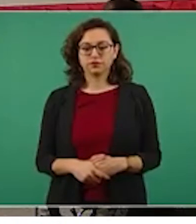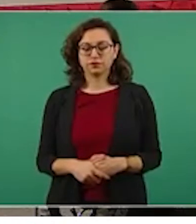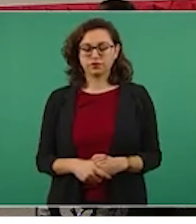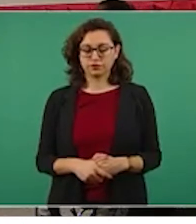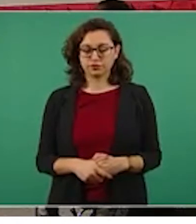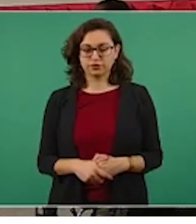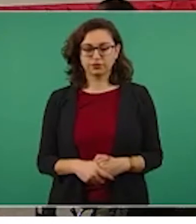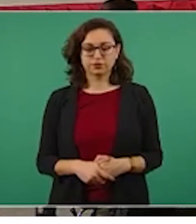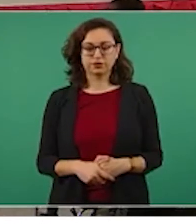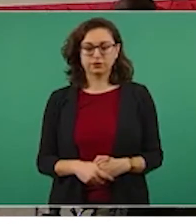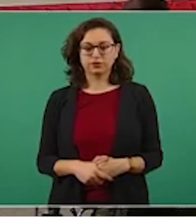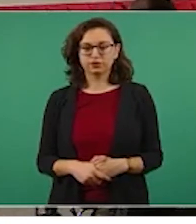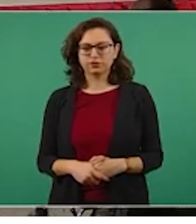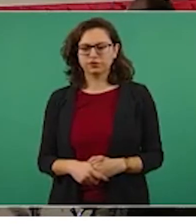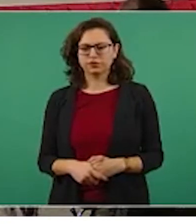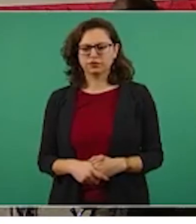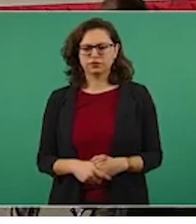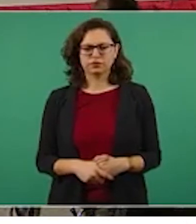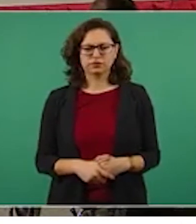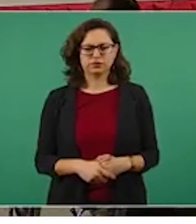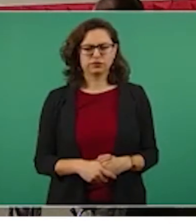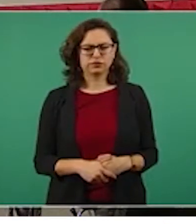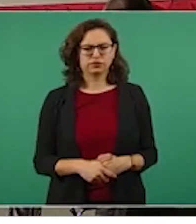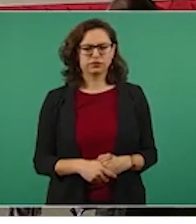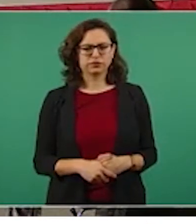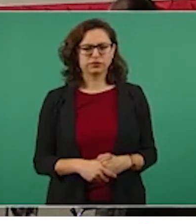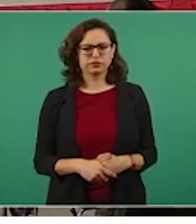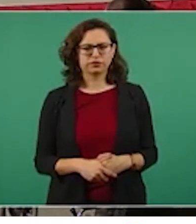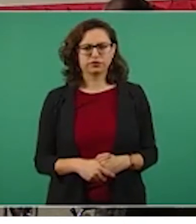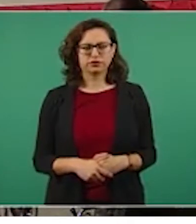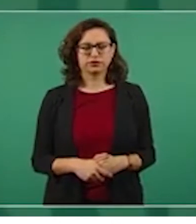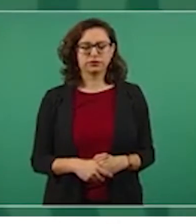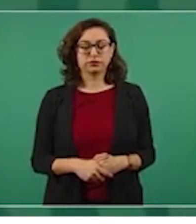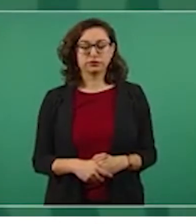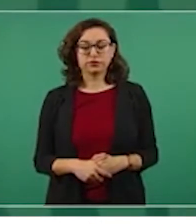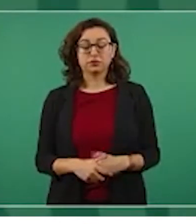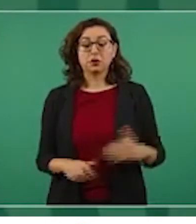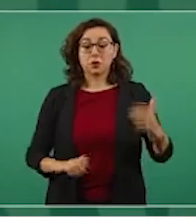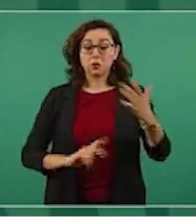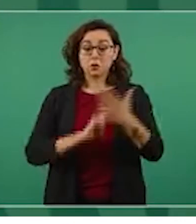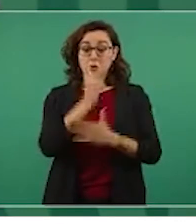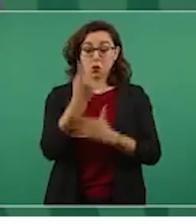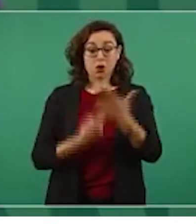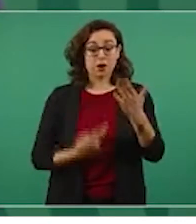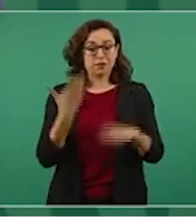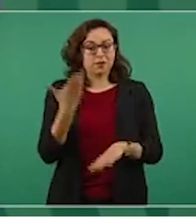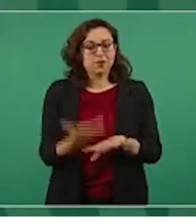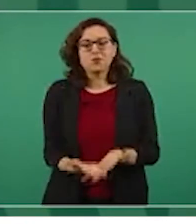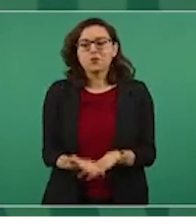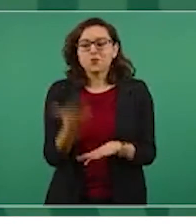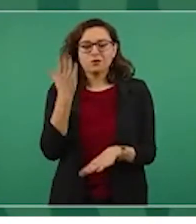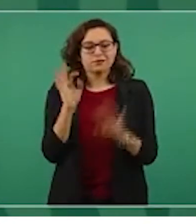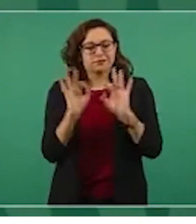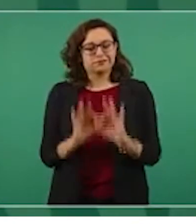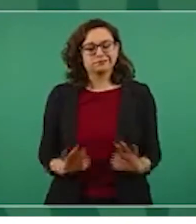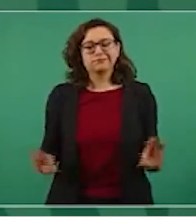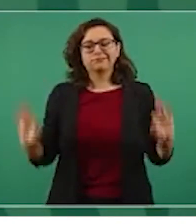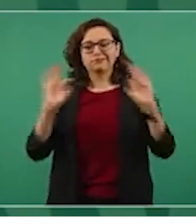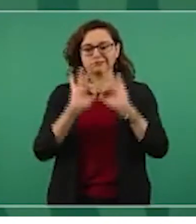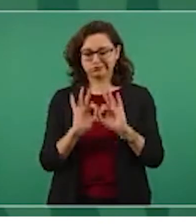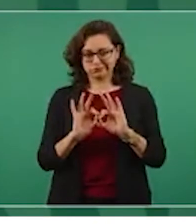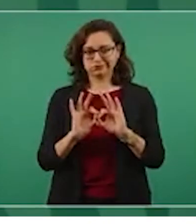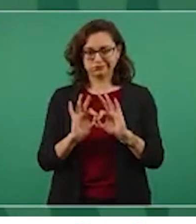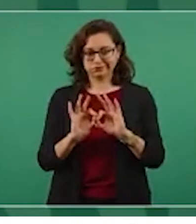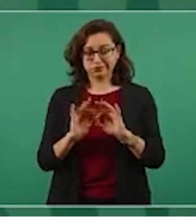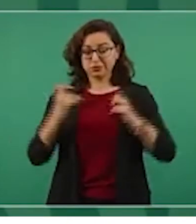un programa muy importante. Yo hago un llamado a los jóvenes,